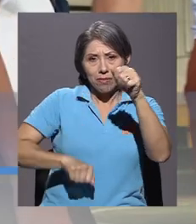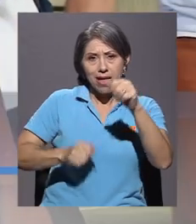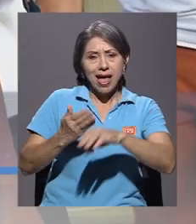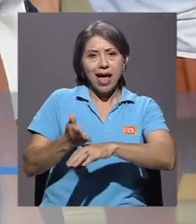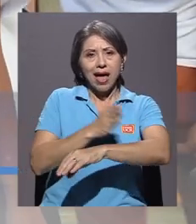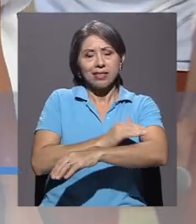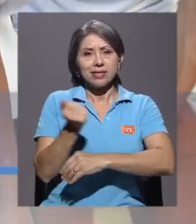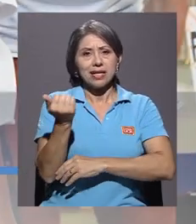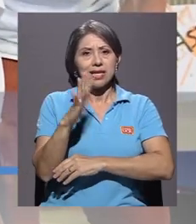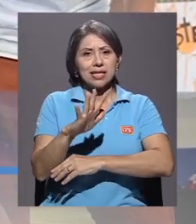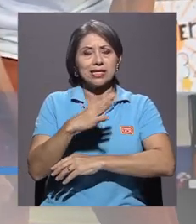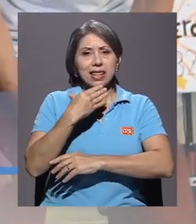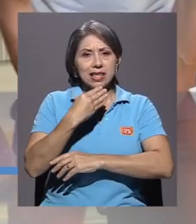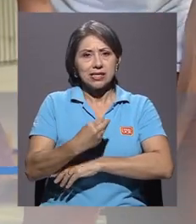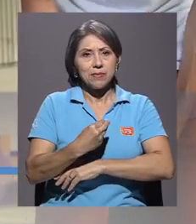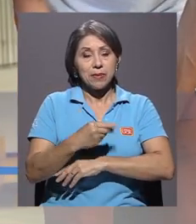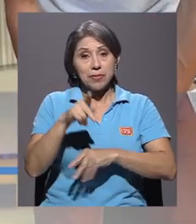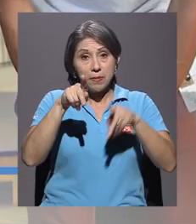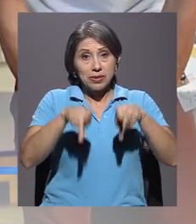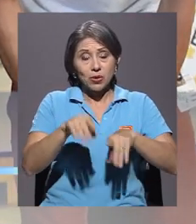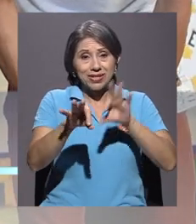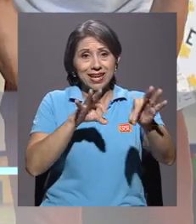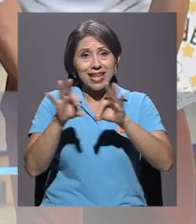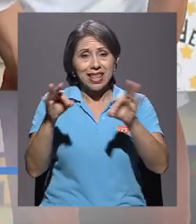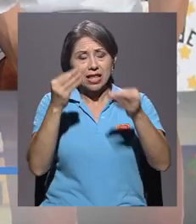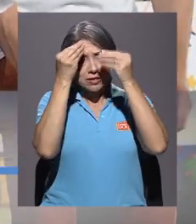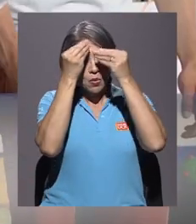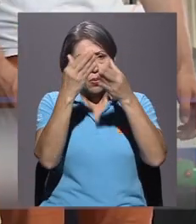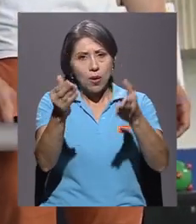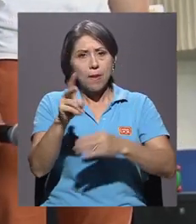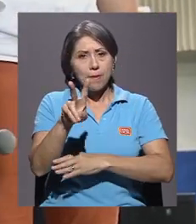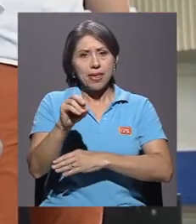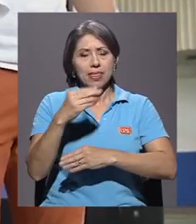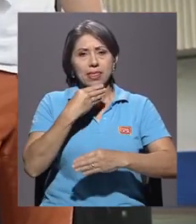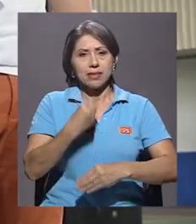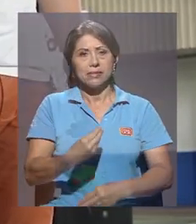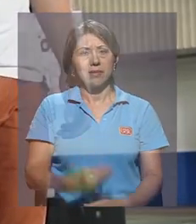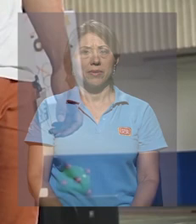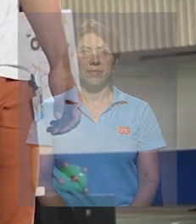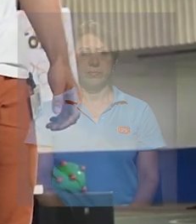15 de diciembre. Los elegidos se darán a conocer el 20 de diciembre.